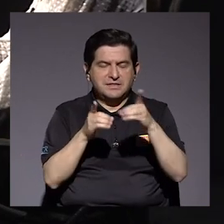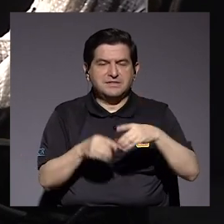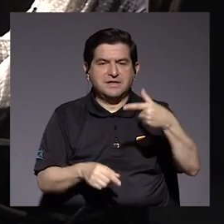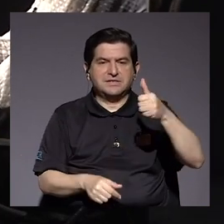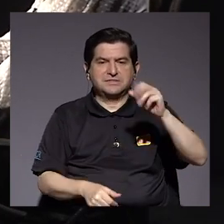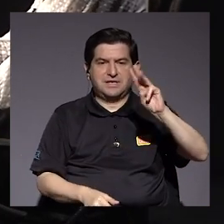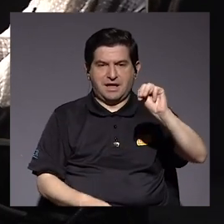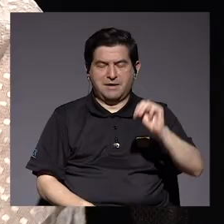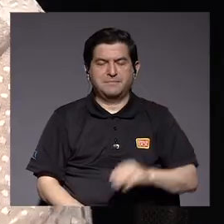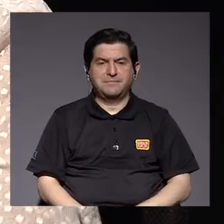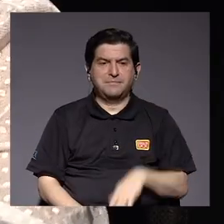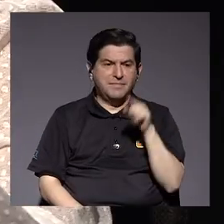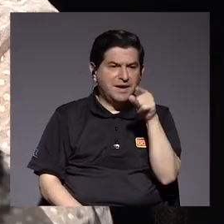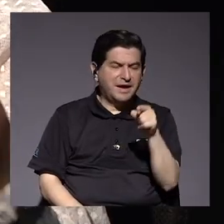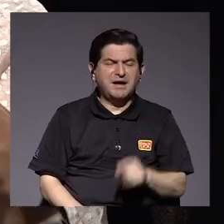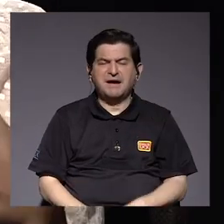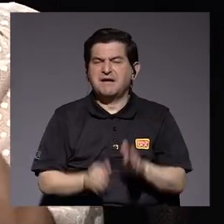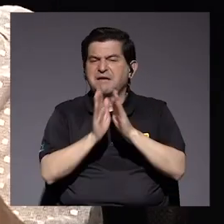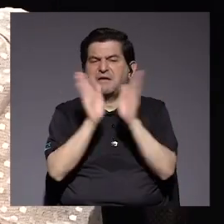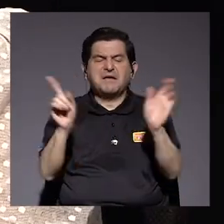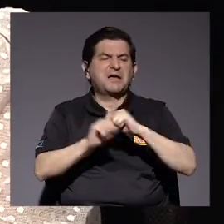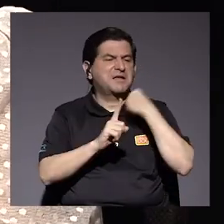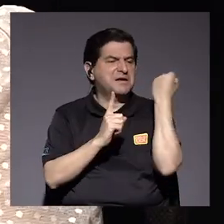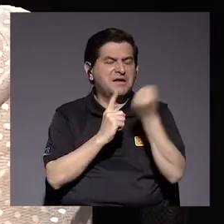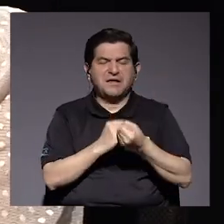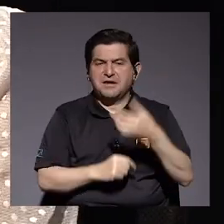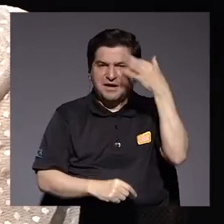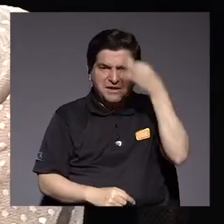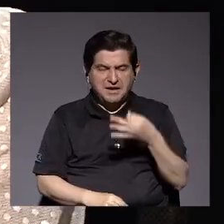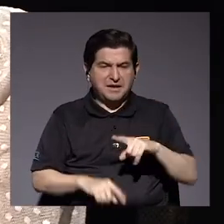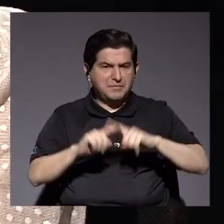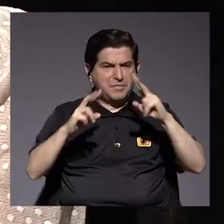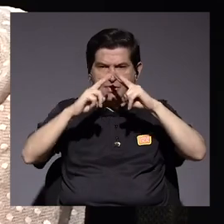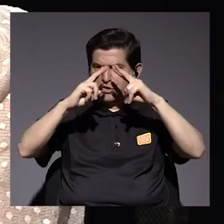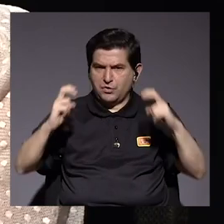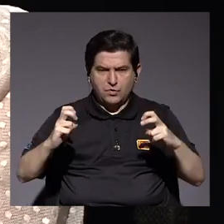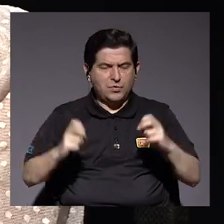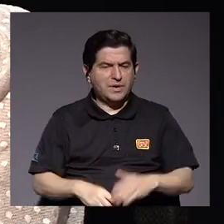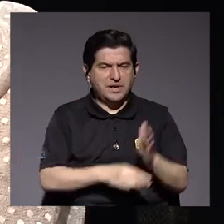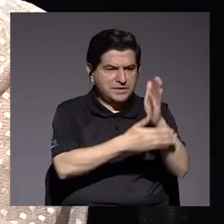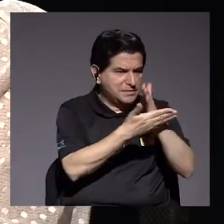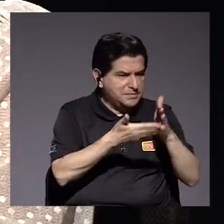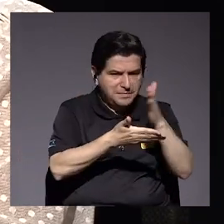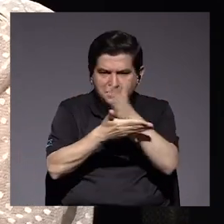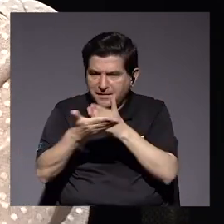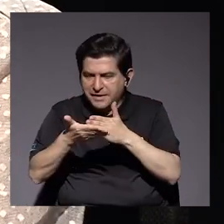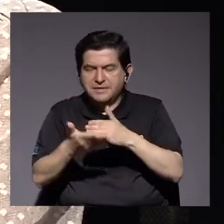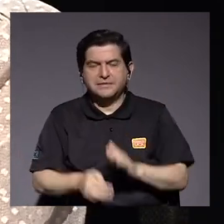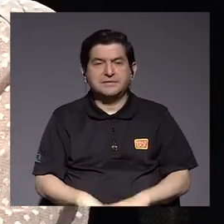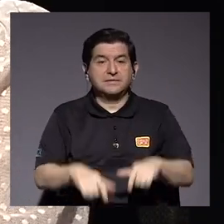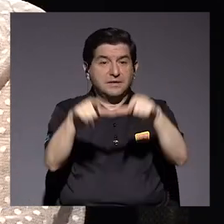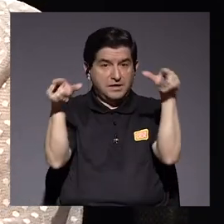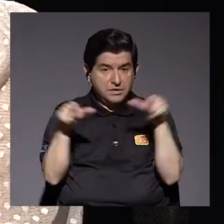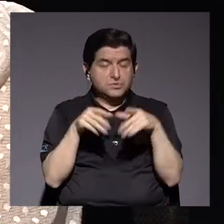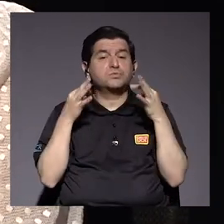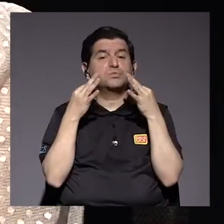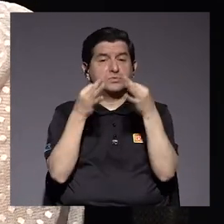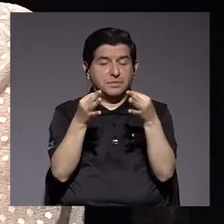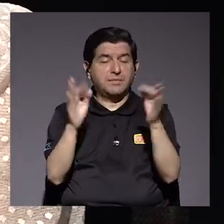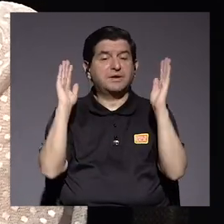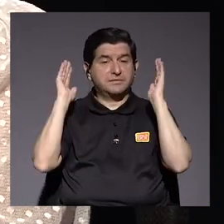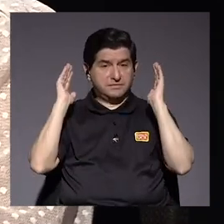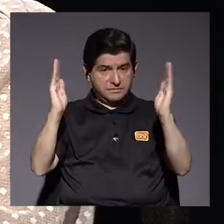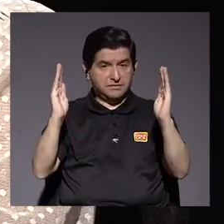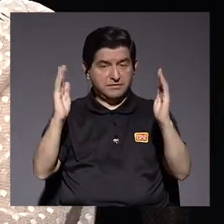cual se le está generalizando la situación sin hacer un análisis segmentado entonces es una zona turística